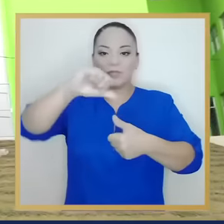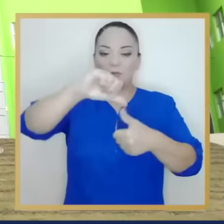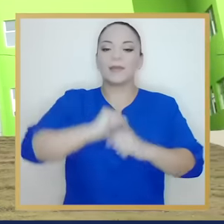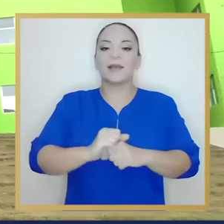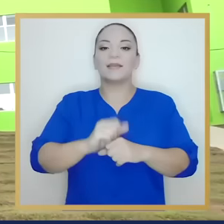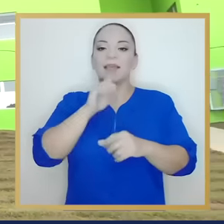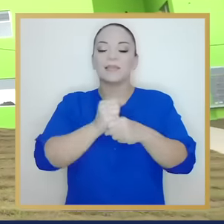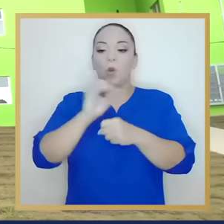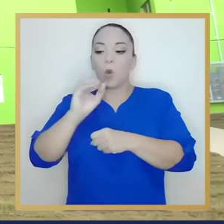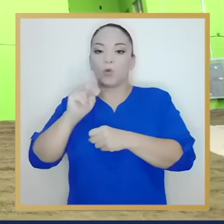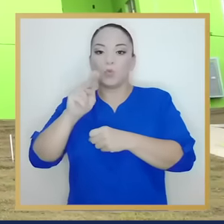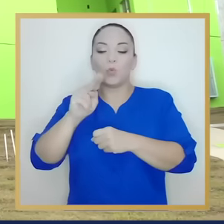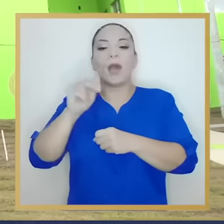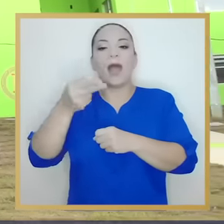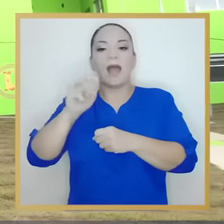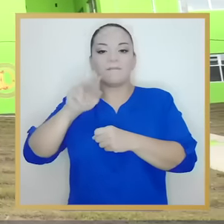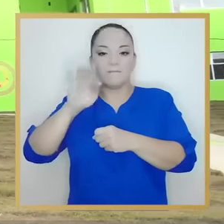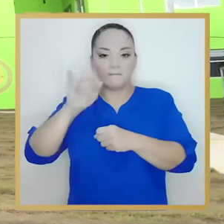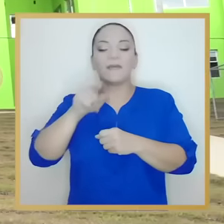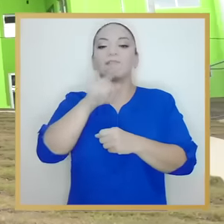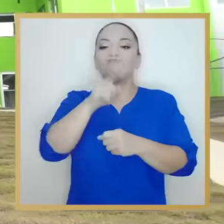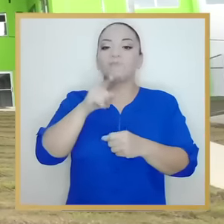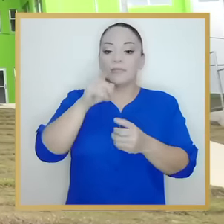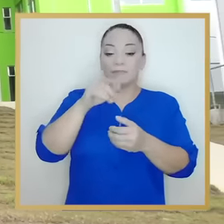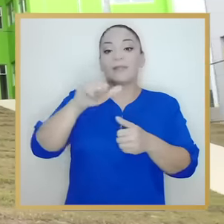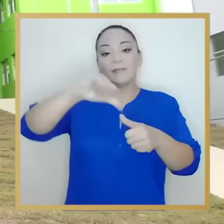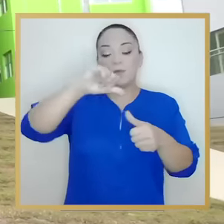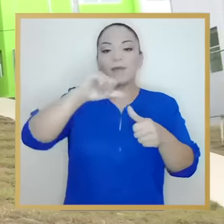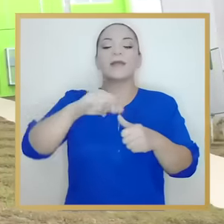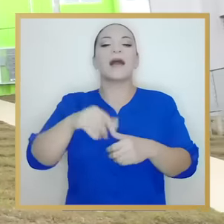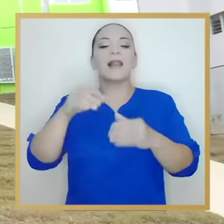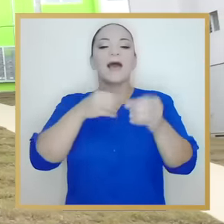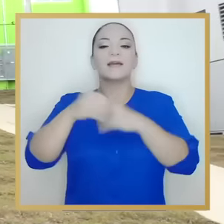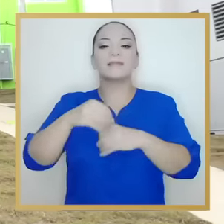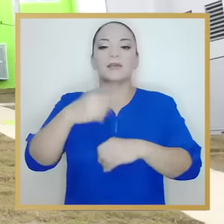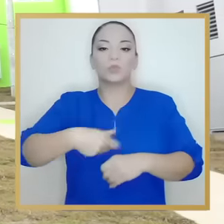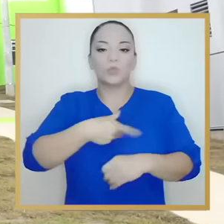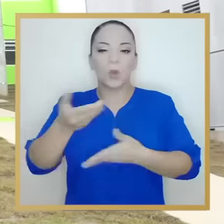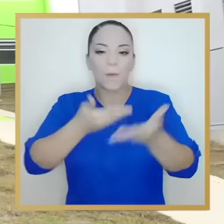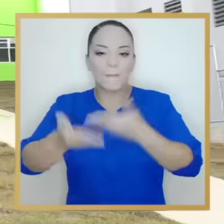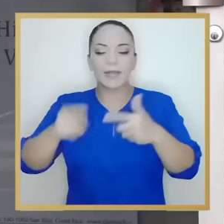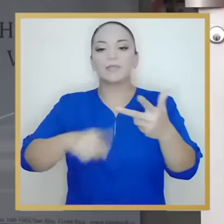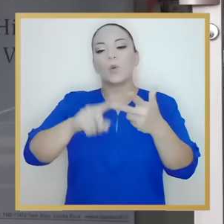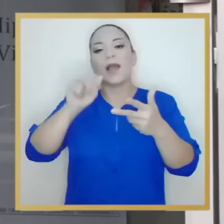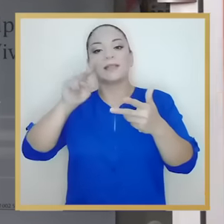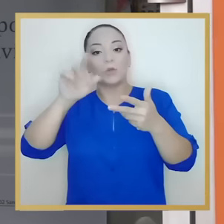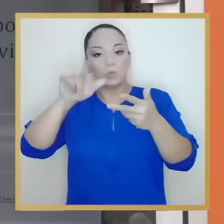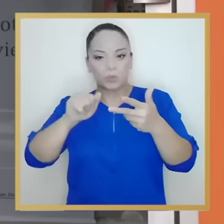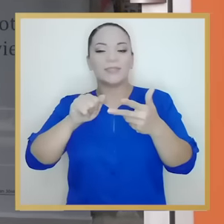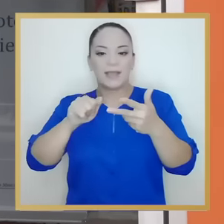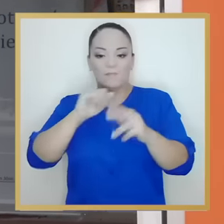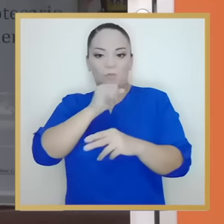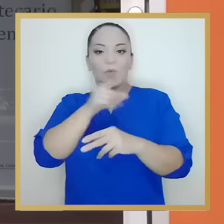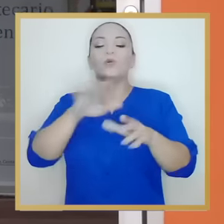Dominicana 2022, elaborado por la ONU Habitat, el Sistema de Integración de Centroamérica, la Agencia Suiza para el Desarrollo y